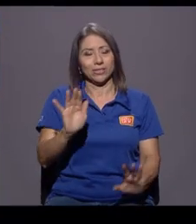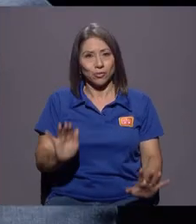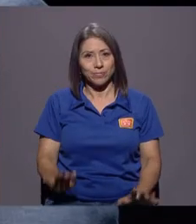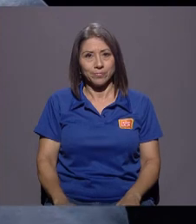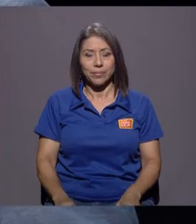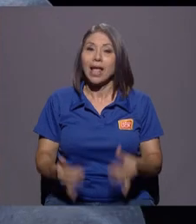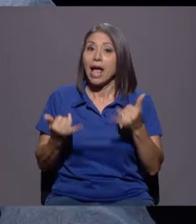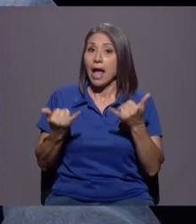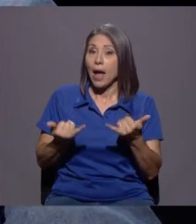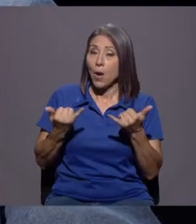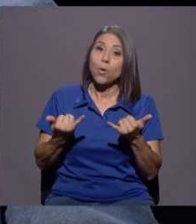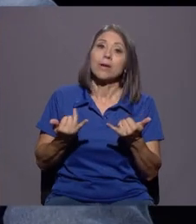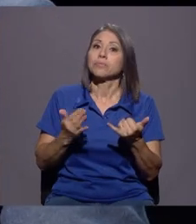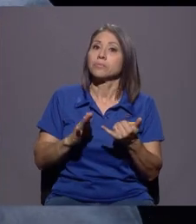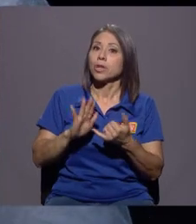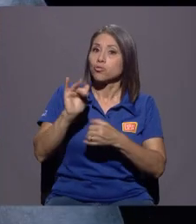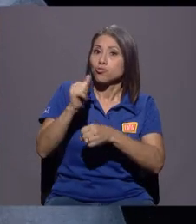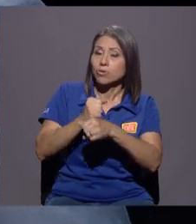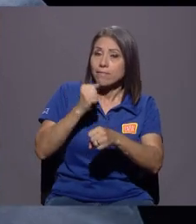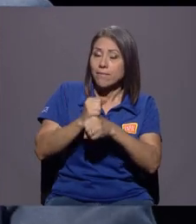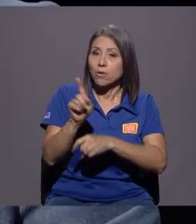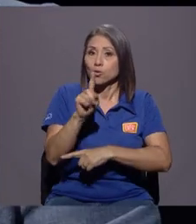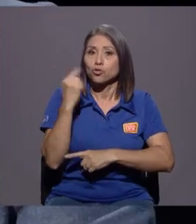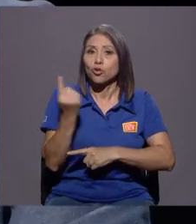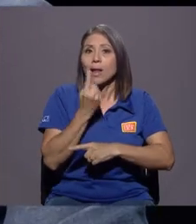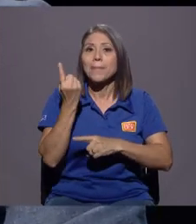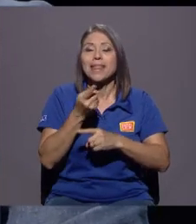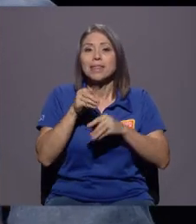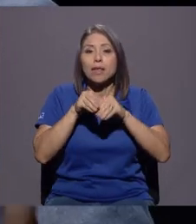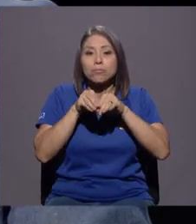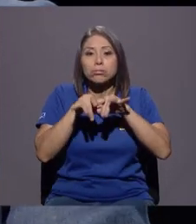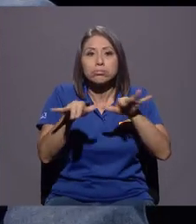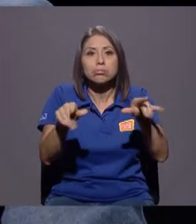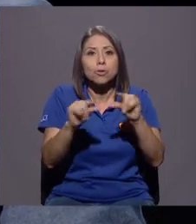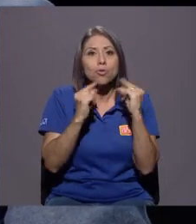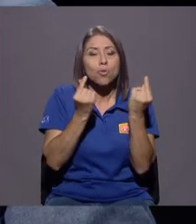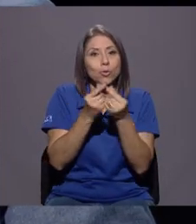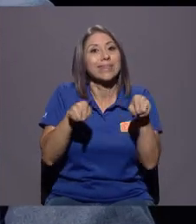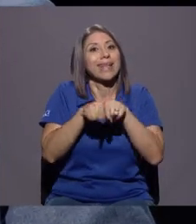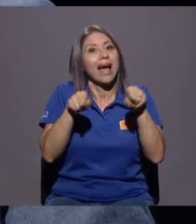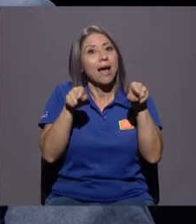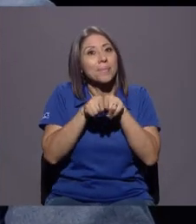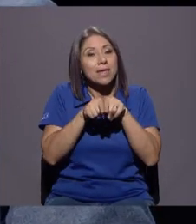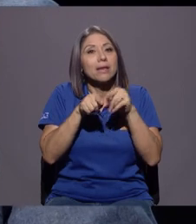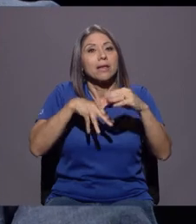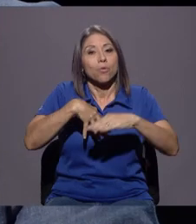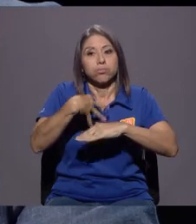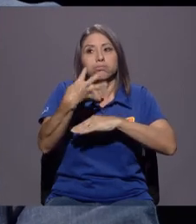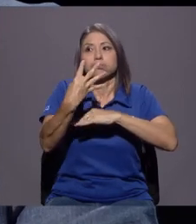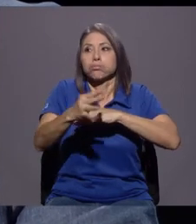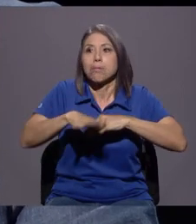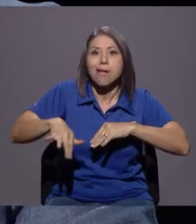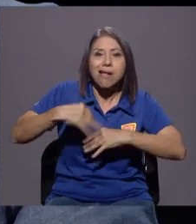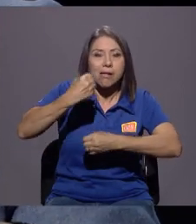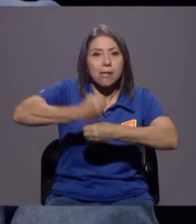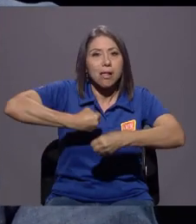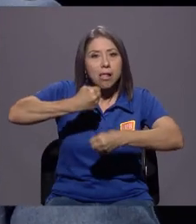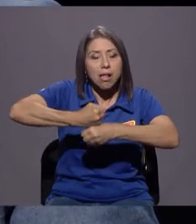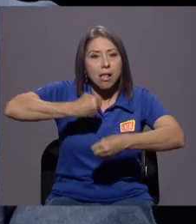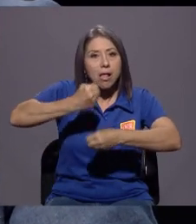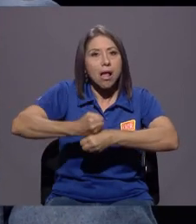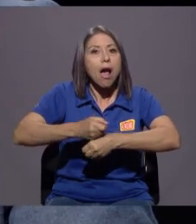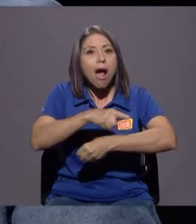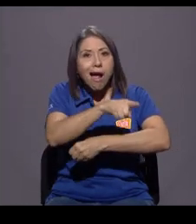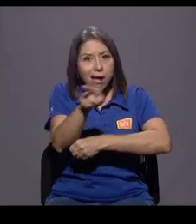doy un salto. Su trabajo no solamente es un trabajo de red, sino, obviamente, es un trabajo de campo, y creo que eso merece la pena que la ciudadanía lo